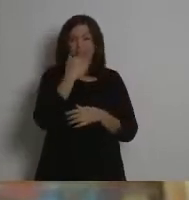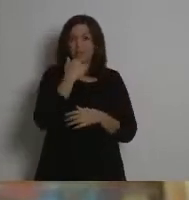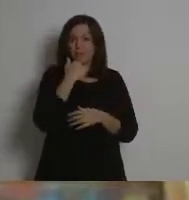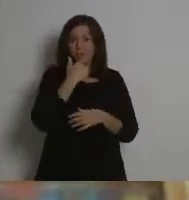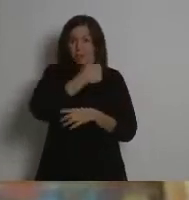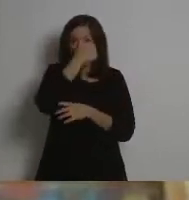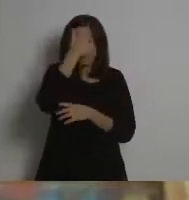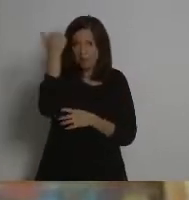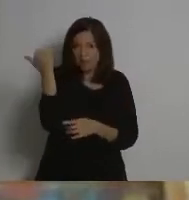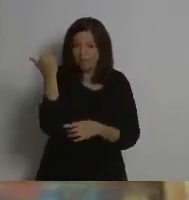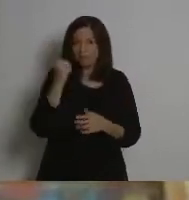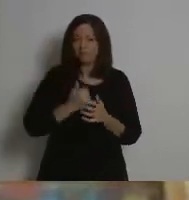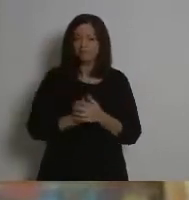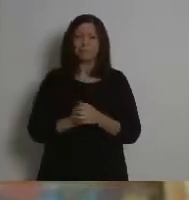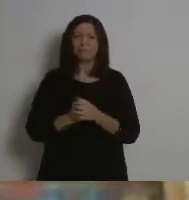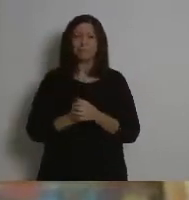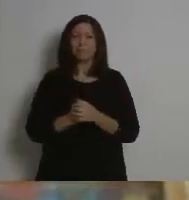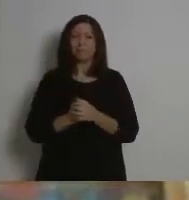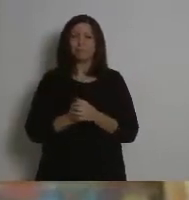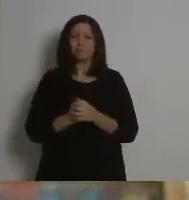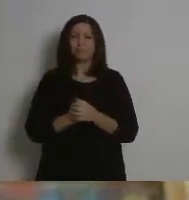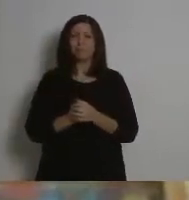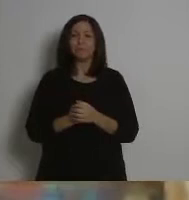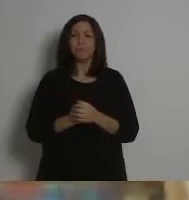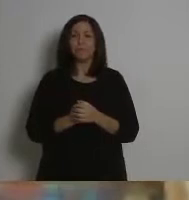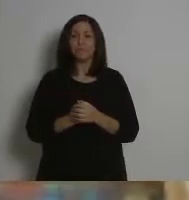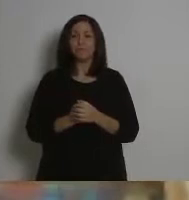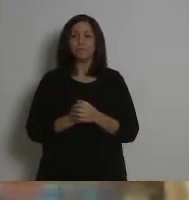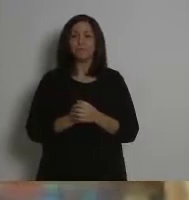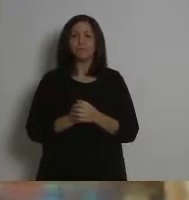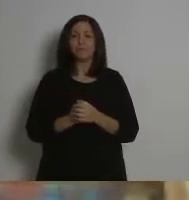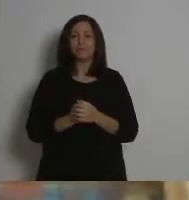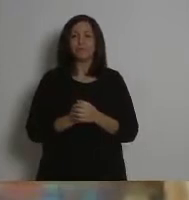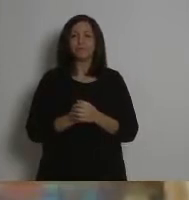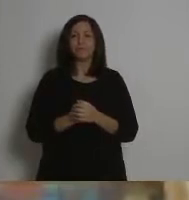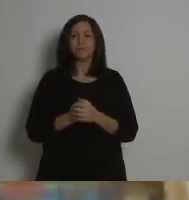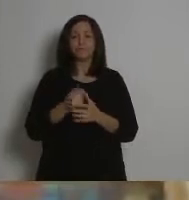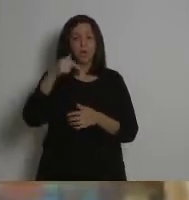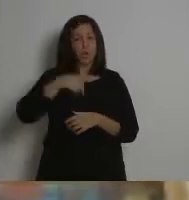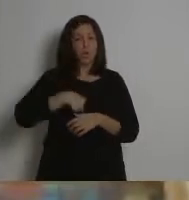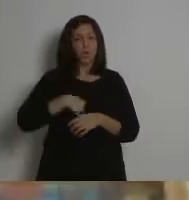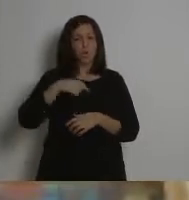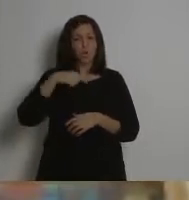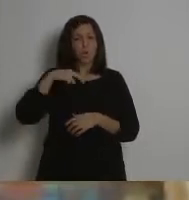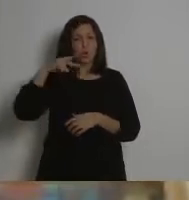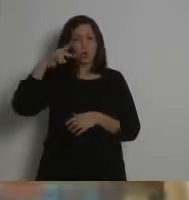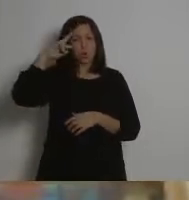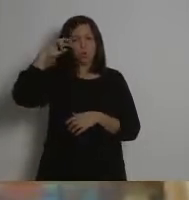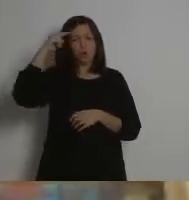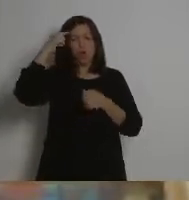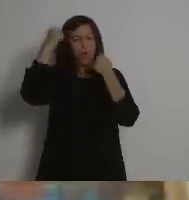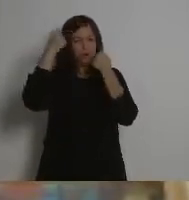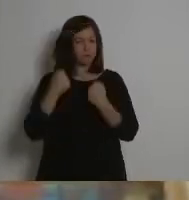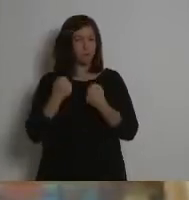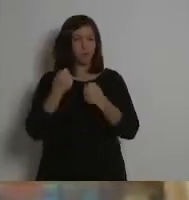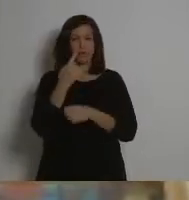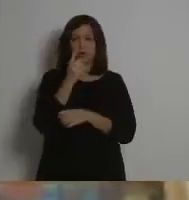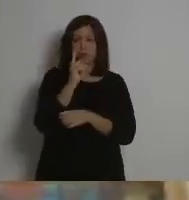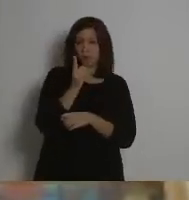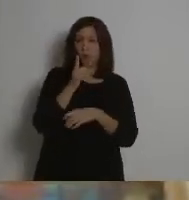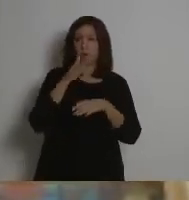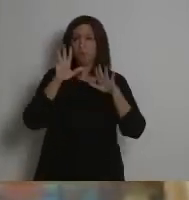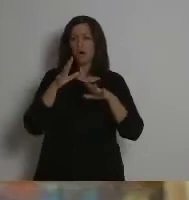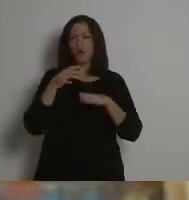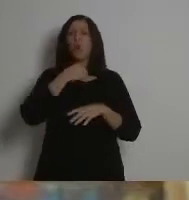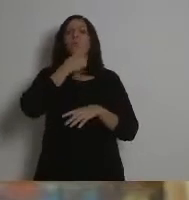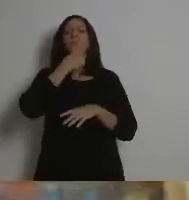Cuando me pidieron que participara me sorprendió porque no soy experto en el tema y tampoco soy la voz del campo. En